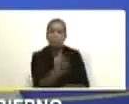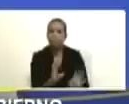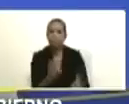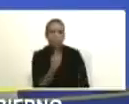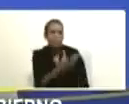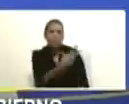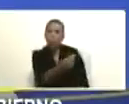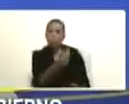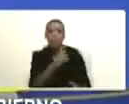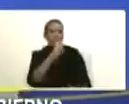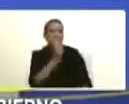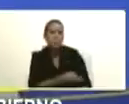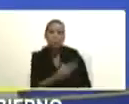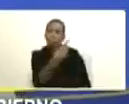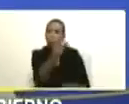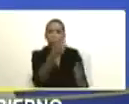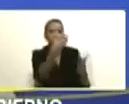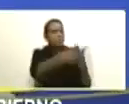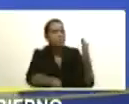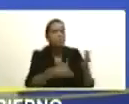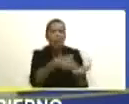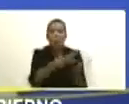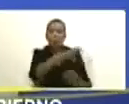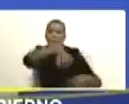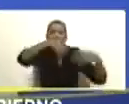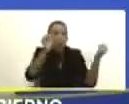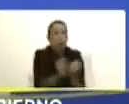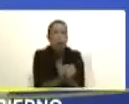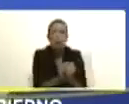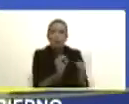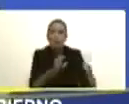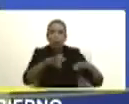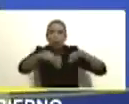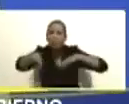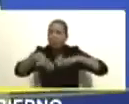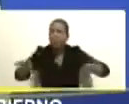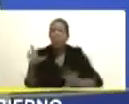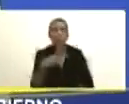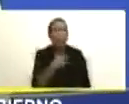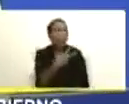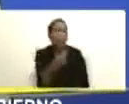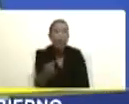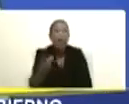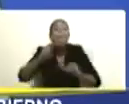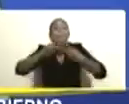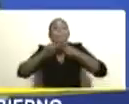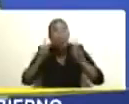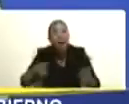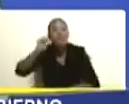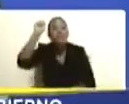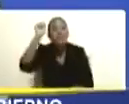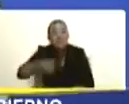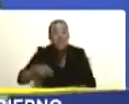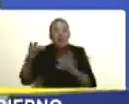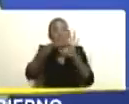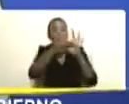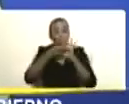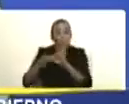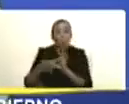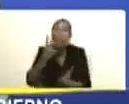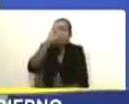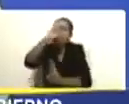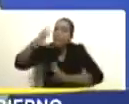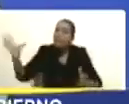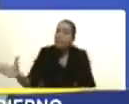queremos odio, no queremos violencia, no queremos más divisiones. Queremos paz, unión y el